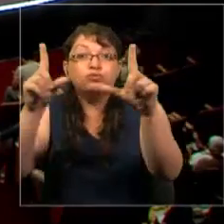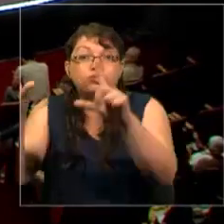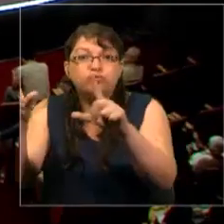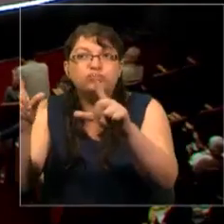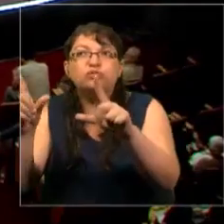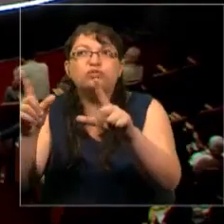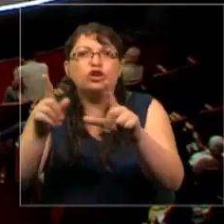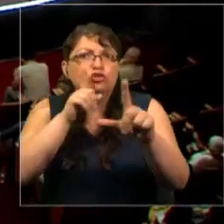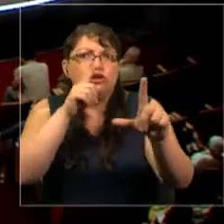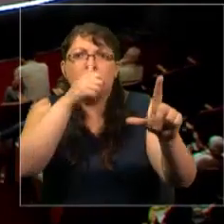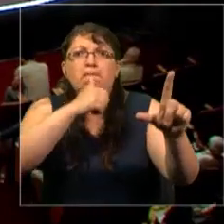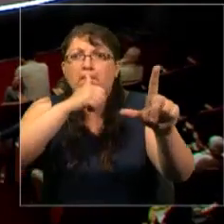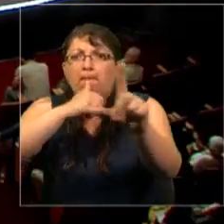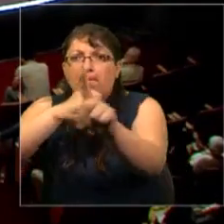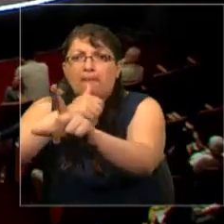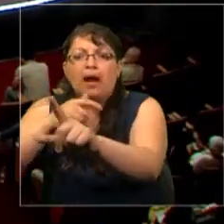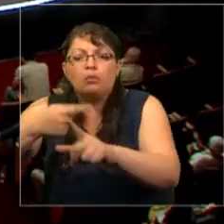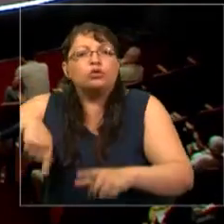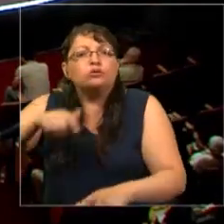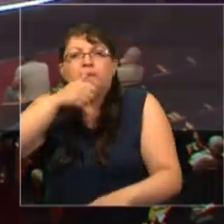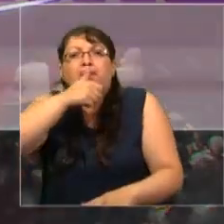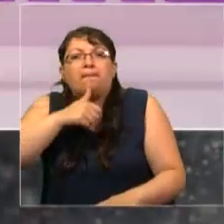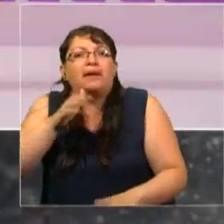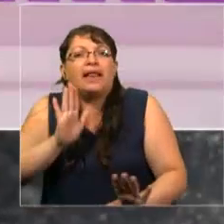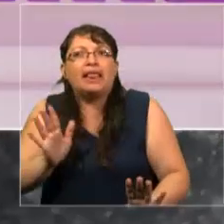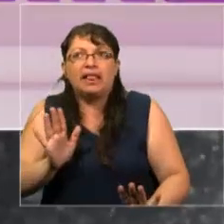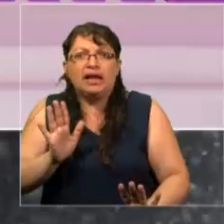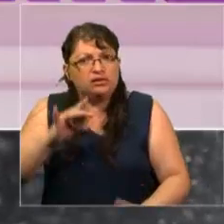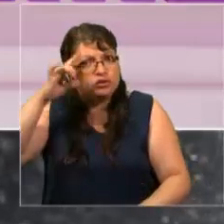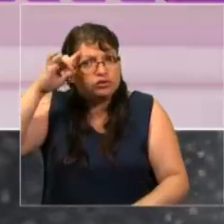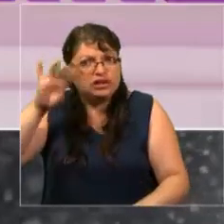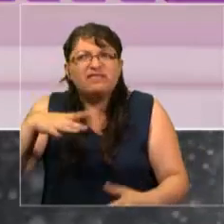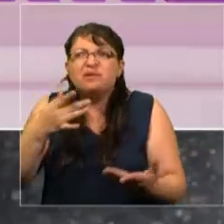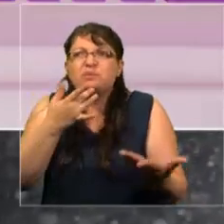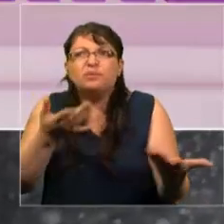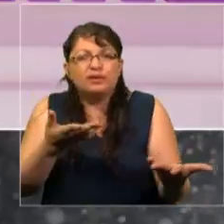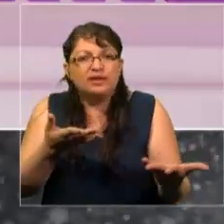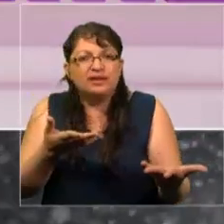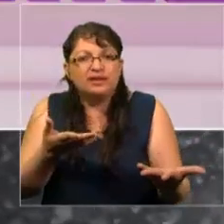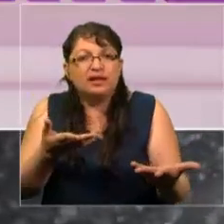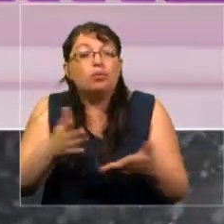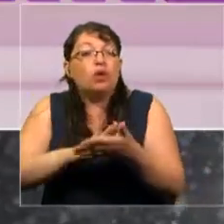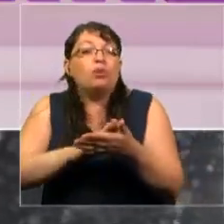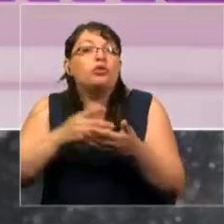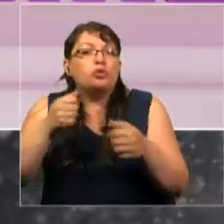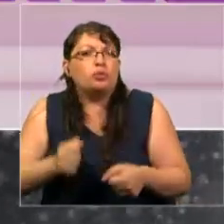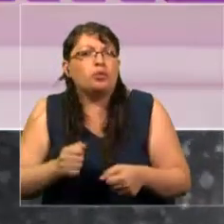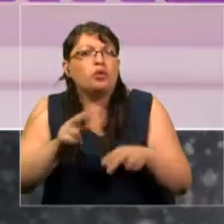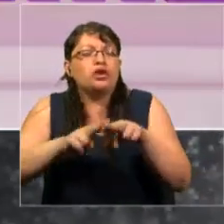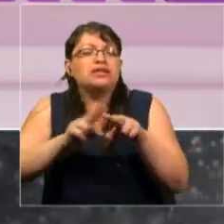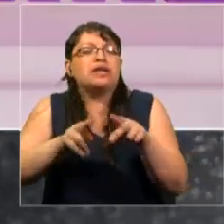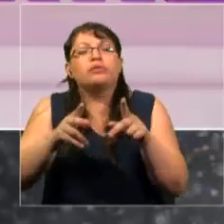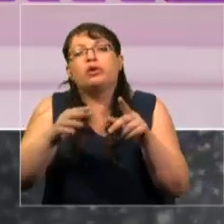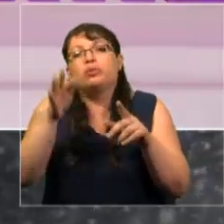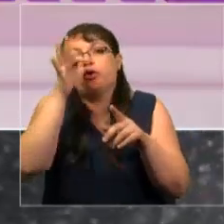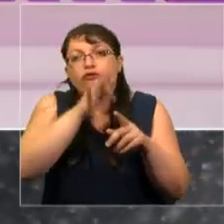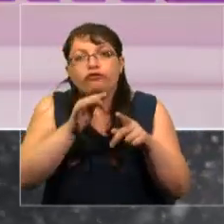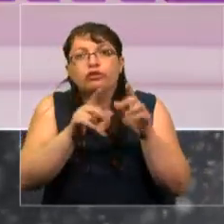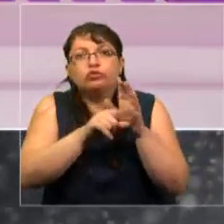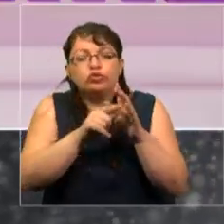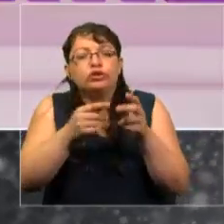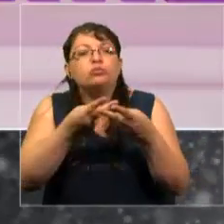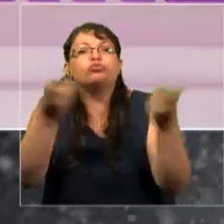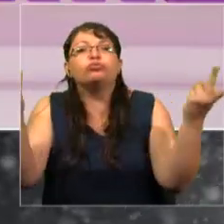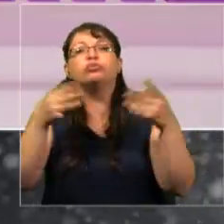privacidad, y nosotros nada. Sabemos esto, porque puede hacer una campaña de influencia en los medios sociales y